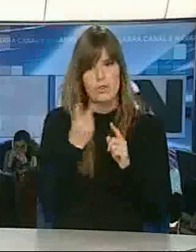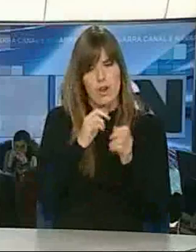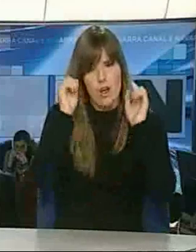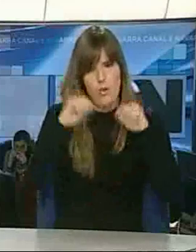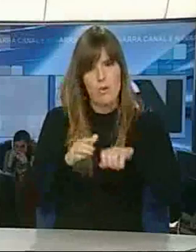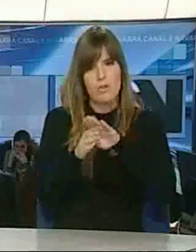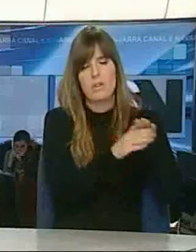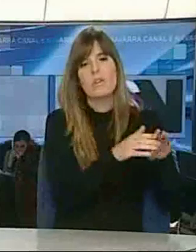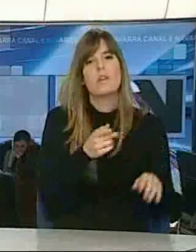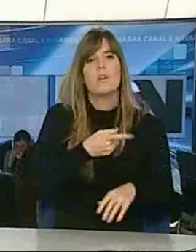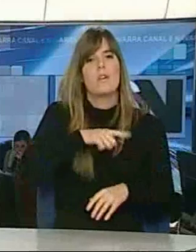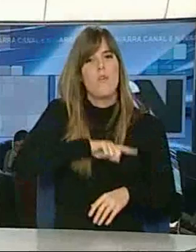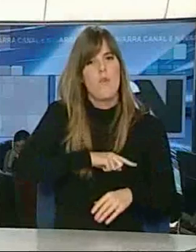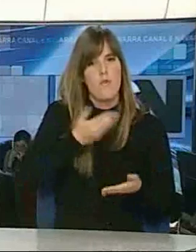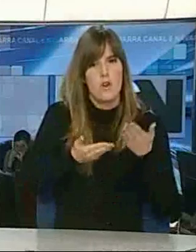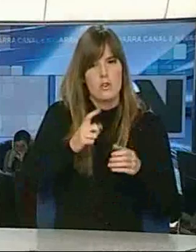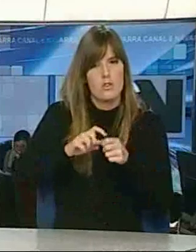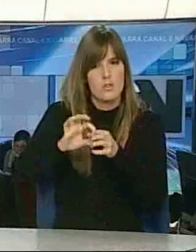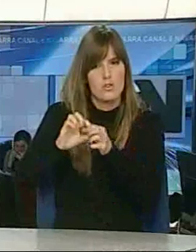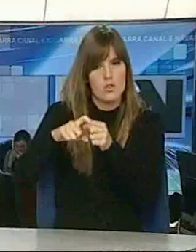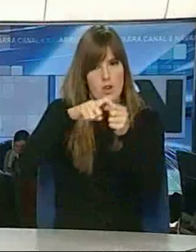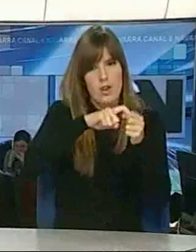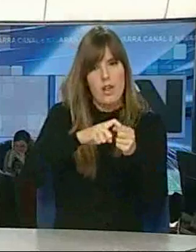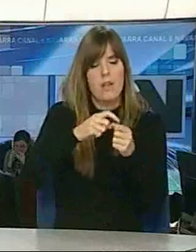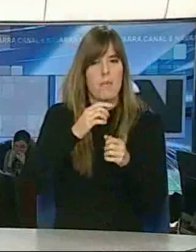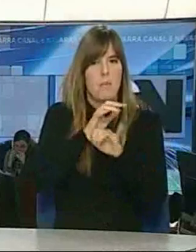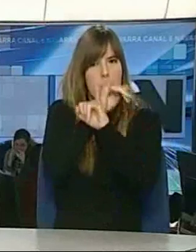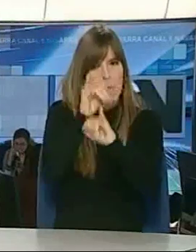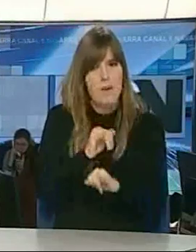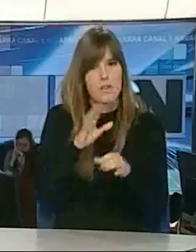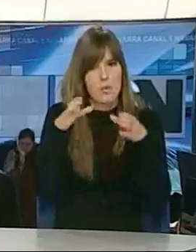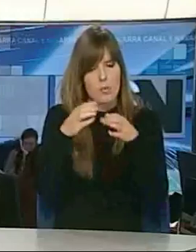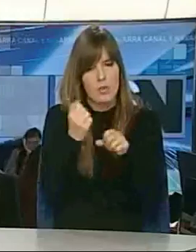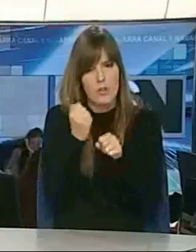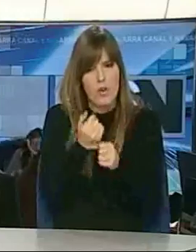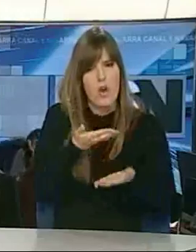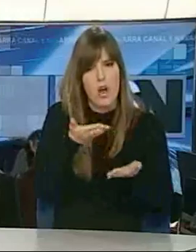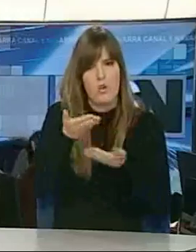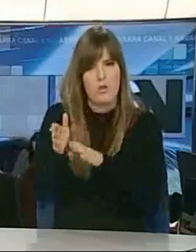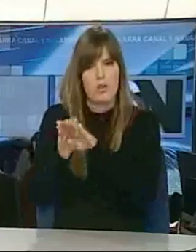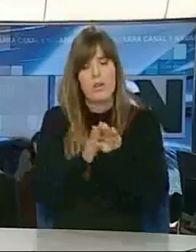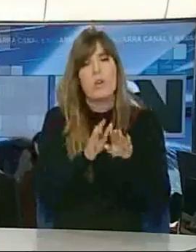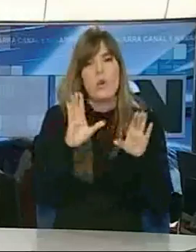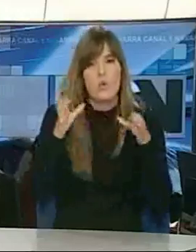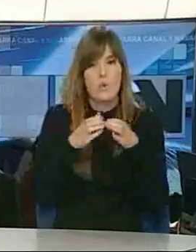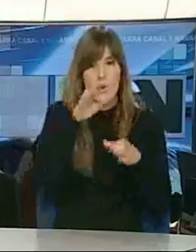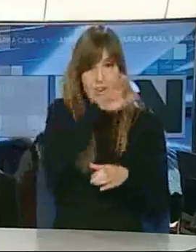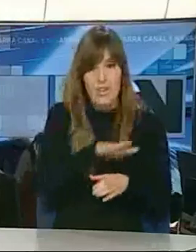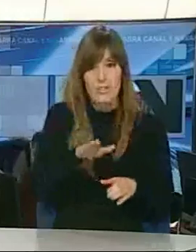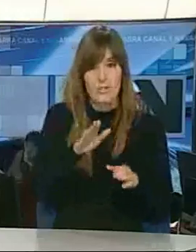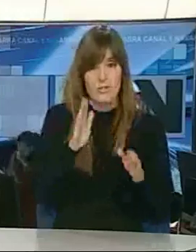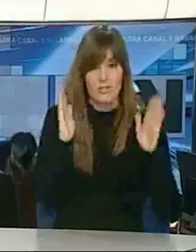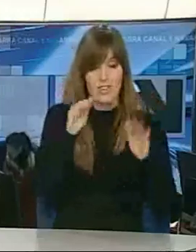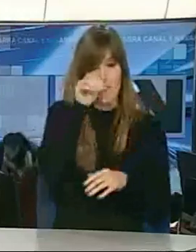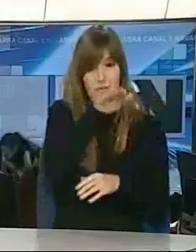solidaridad, con la paz y con todo esto del trabajo en equipo, de la ayuda. Los más pequeños, provenientes de los cursos de infantil, han